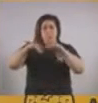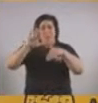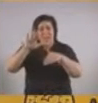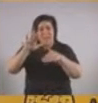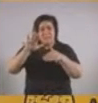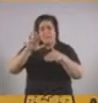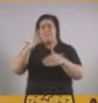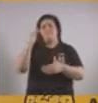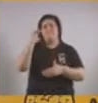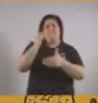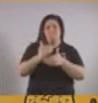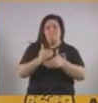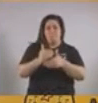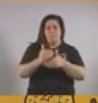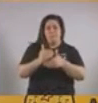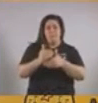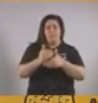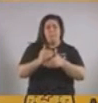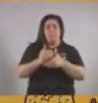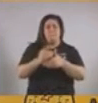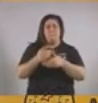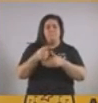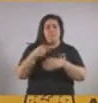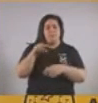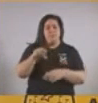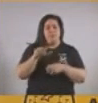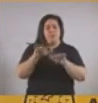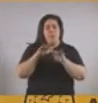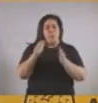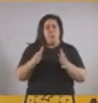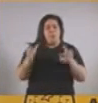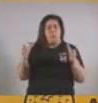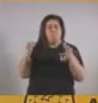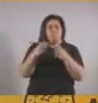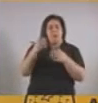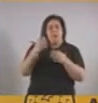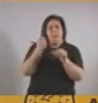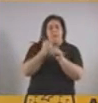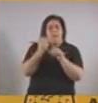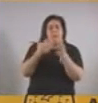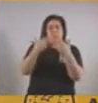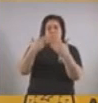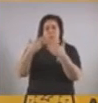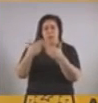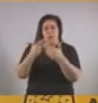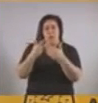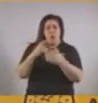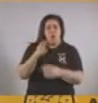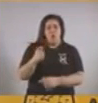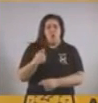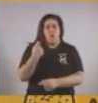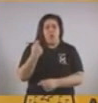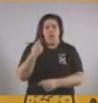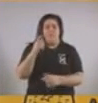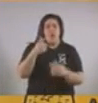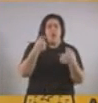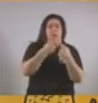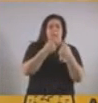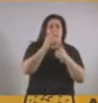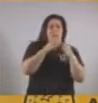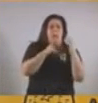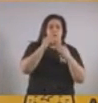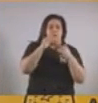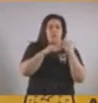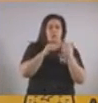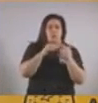Ahora, para su reglamentación, vamos establecer una mesa de trabajo, tanto con el gremio, como con las empresas constructoras, para que